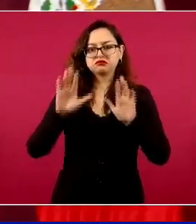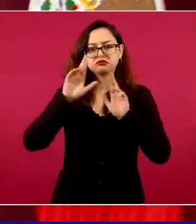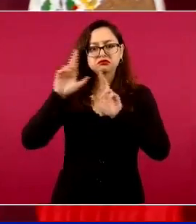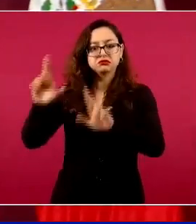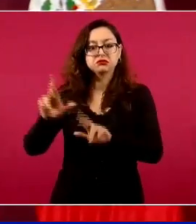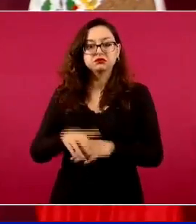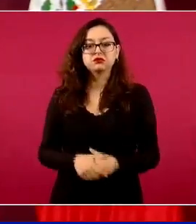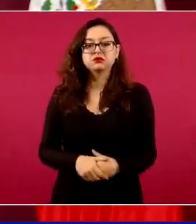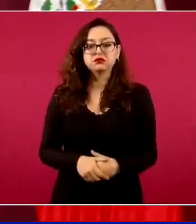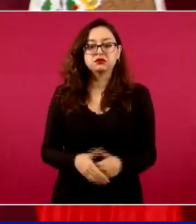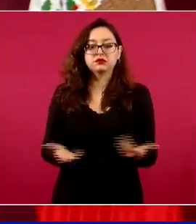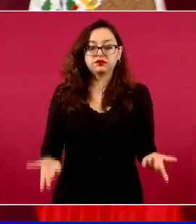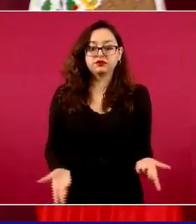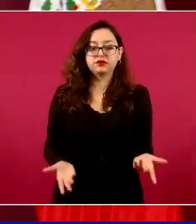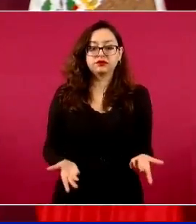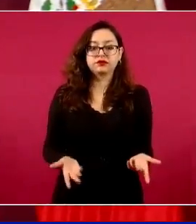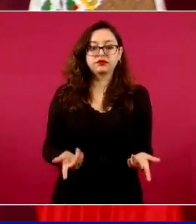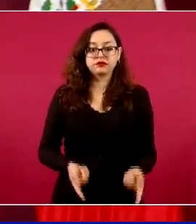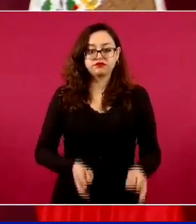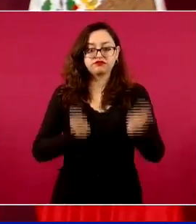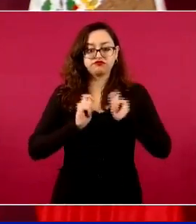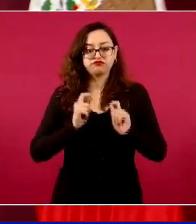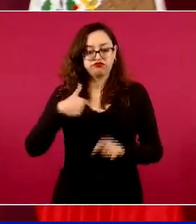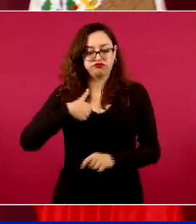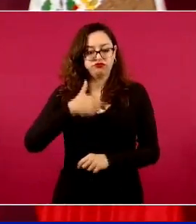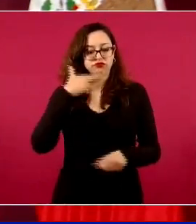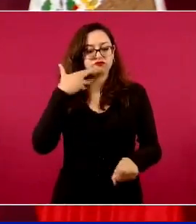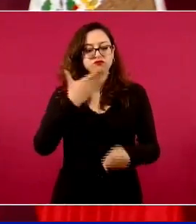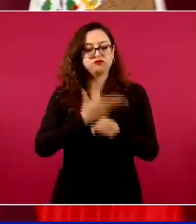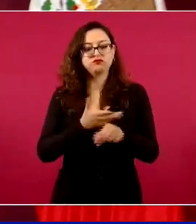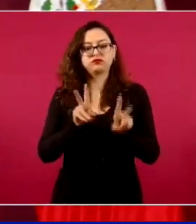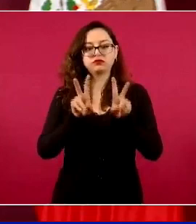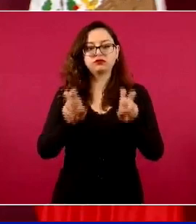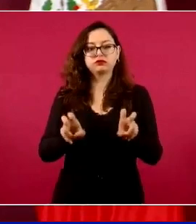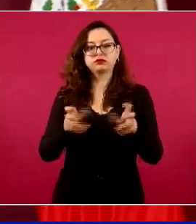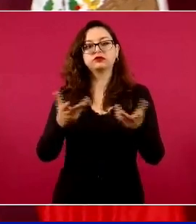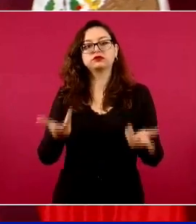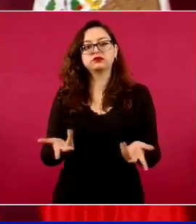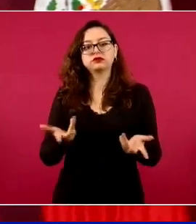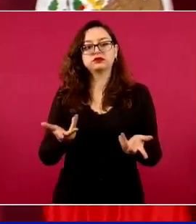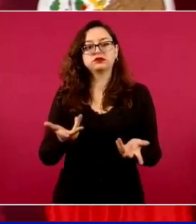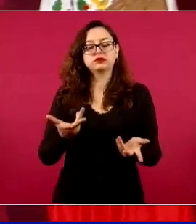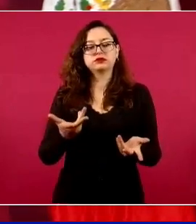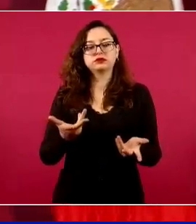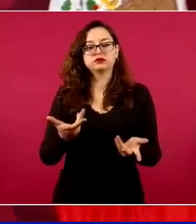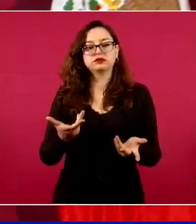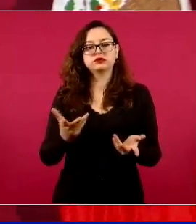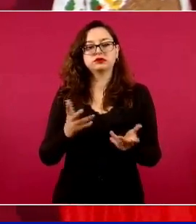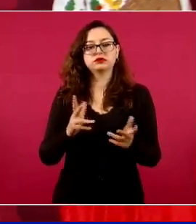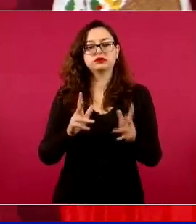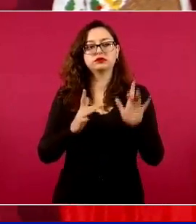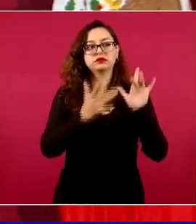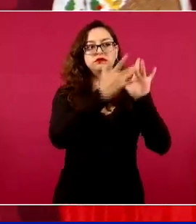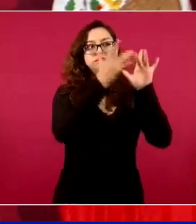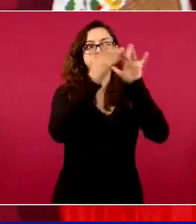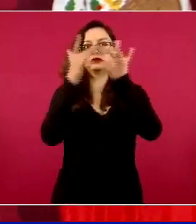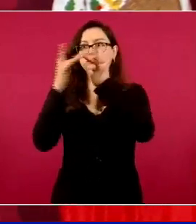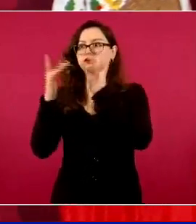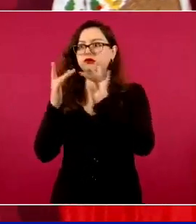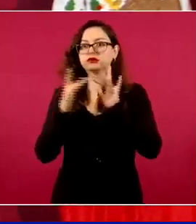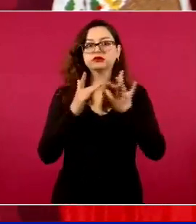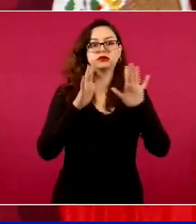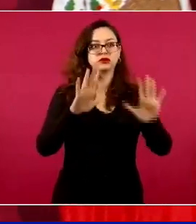tiene a su cargo la política exterior, sostiene que en este